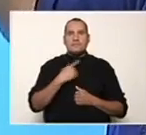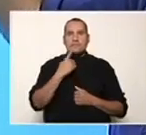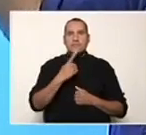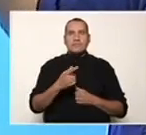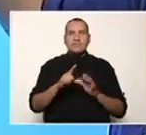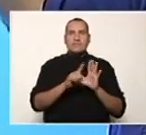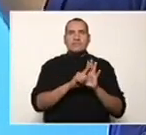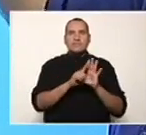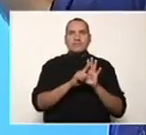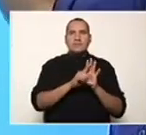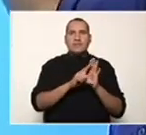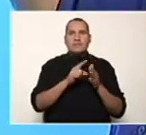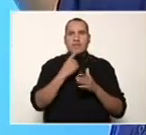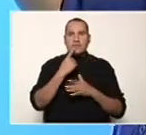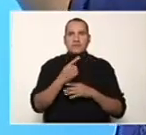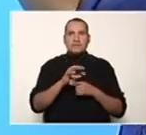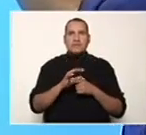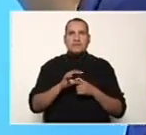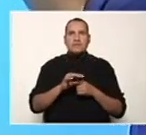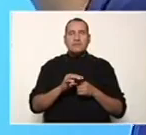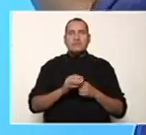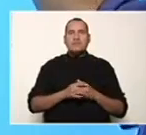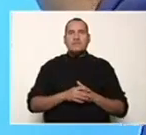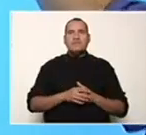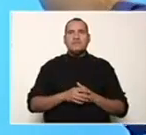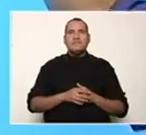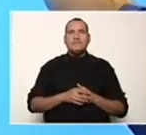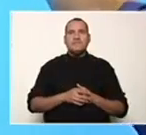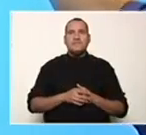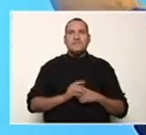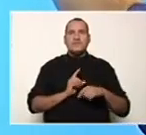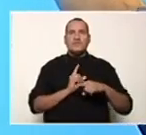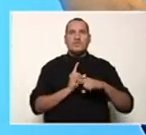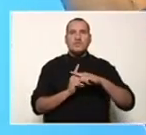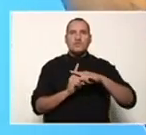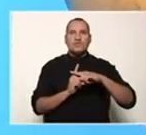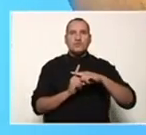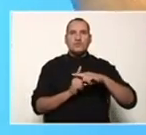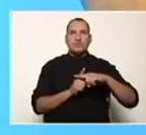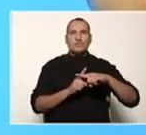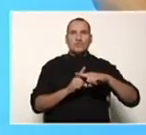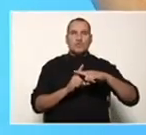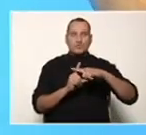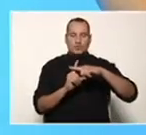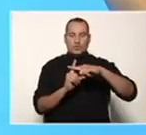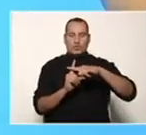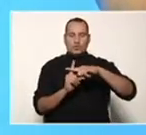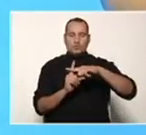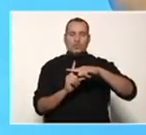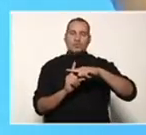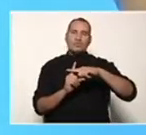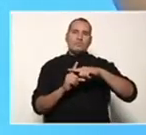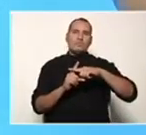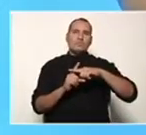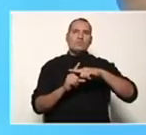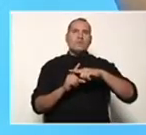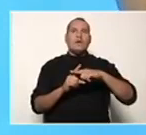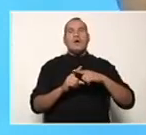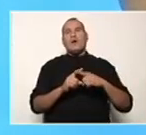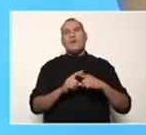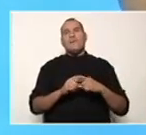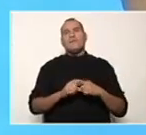suma por su diferencia.